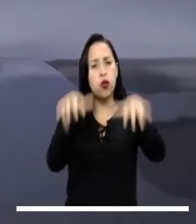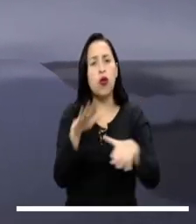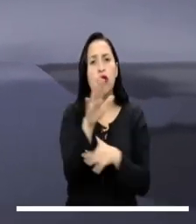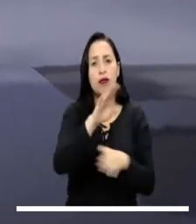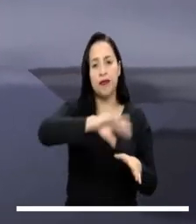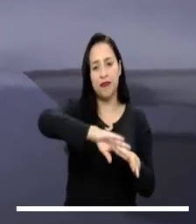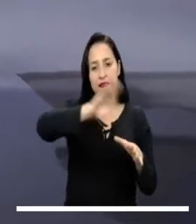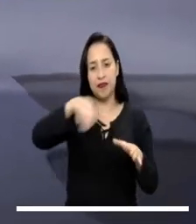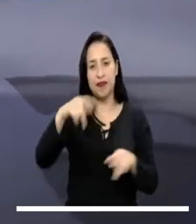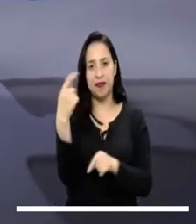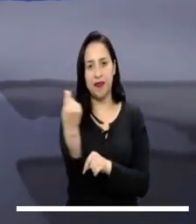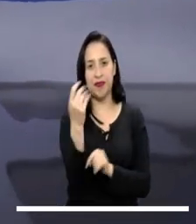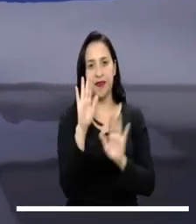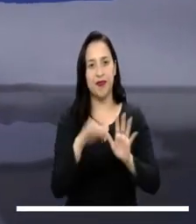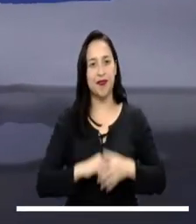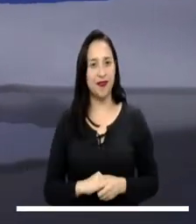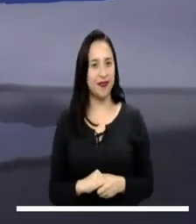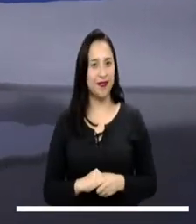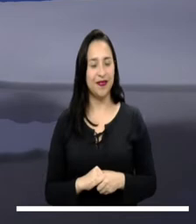en el pie de Monte Llanero.